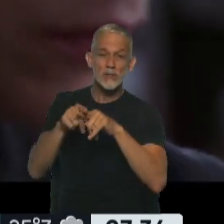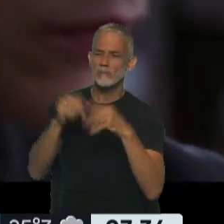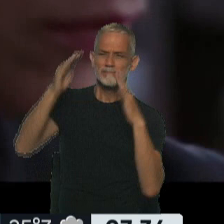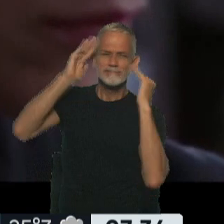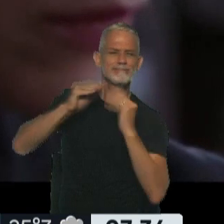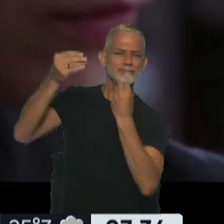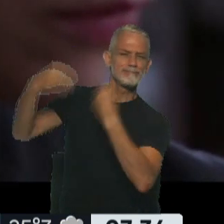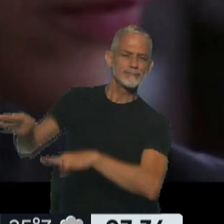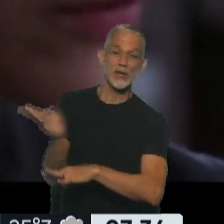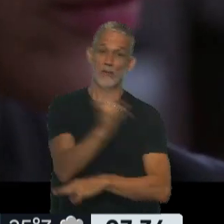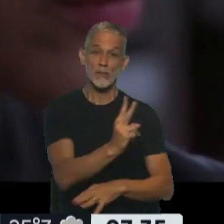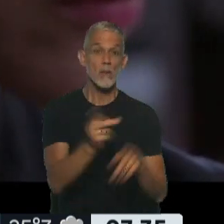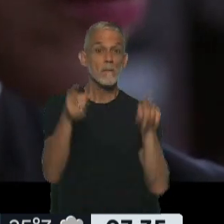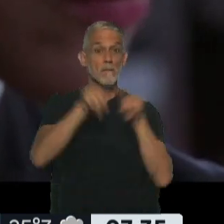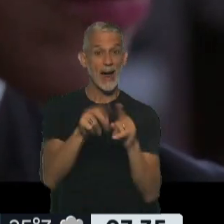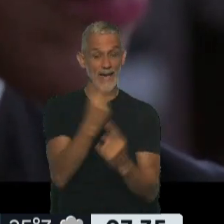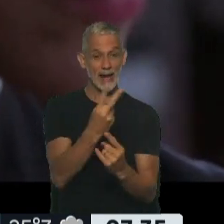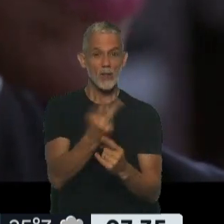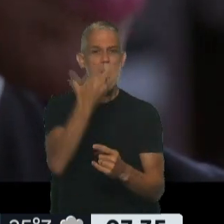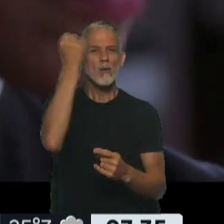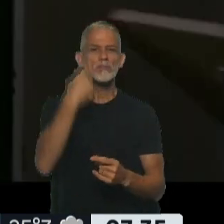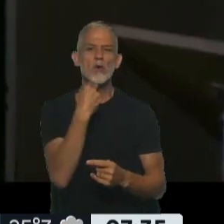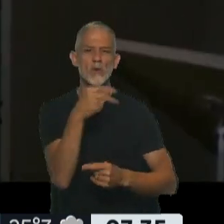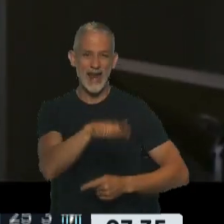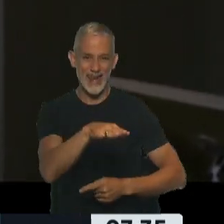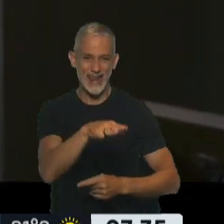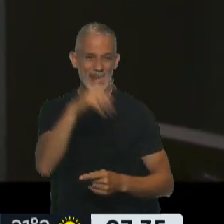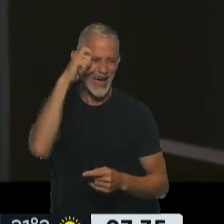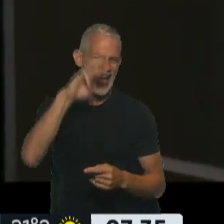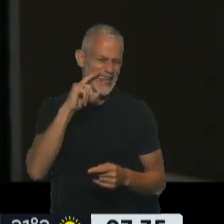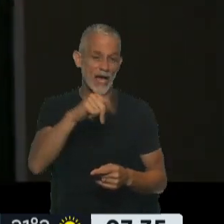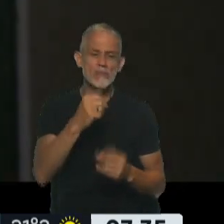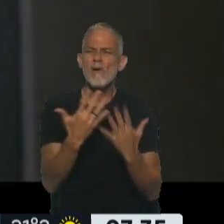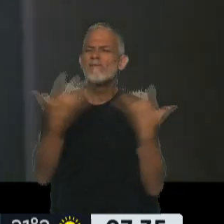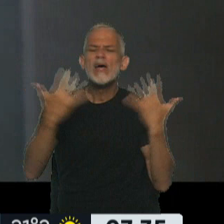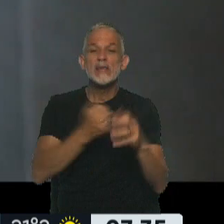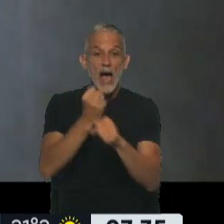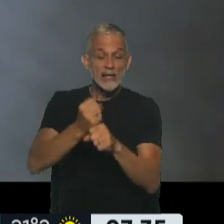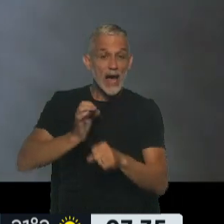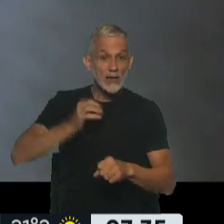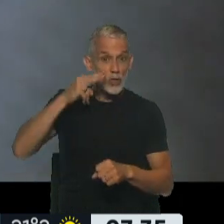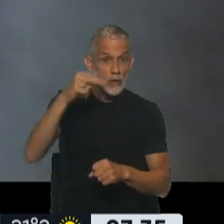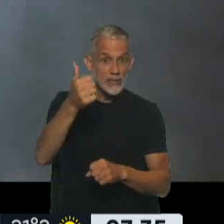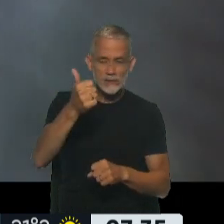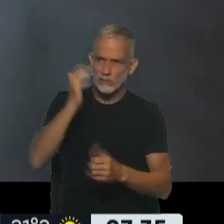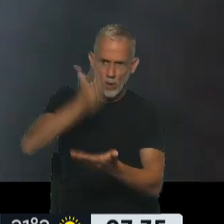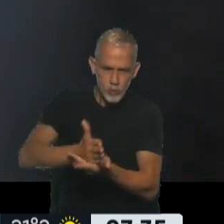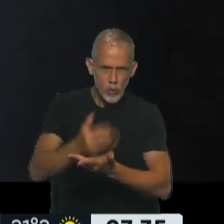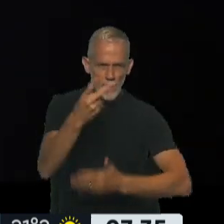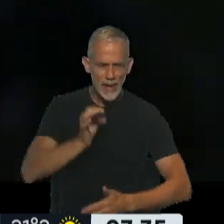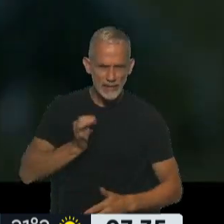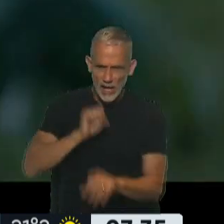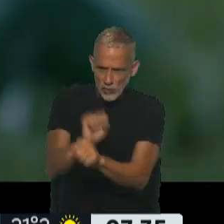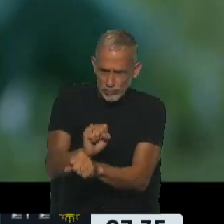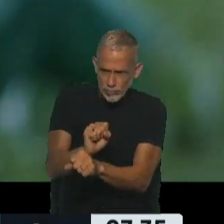hábitos y se convirtieron en pareja. Adoptaron una niña, Erika, y tenían una vida feliz hasta que en el 2006 son condenadas a 20 años de